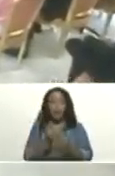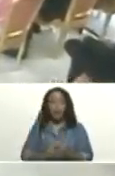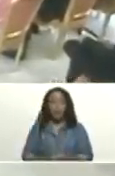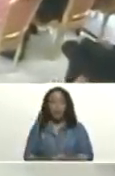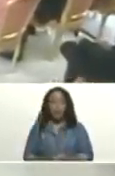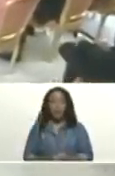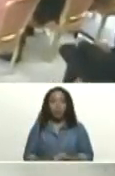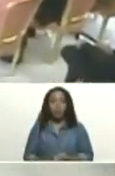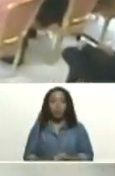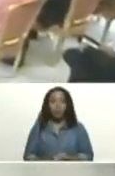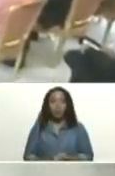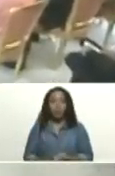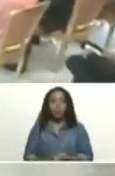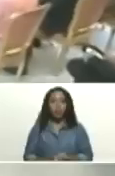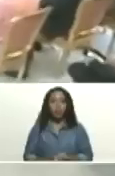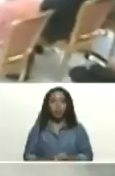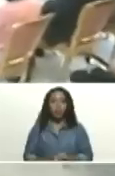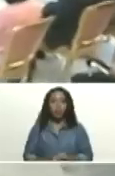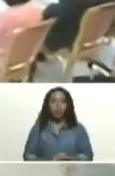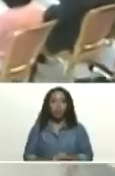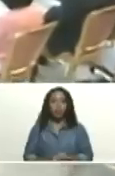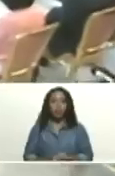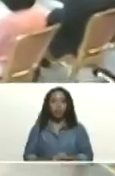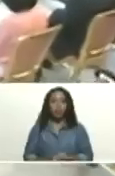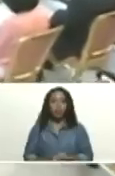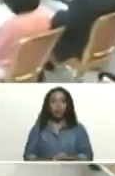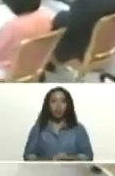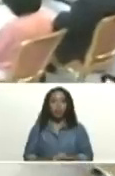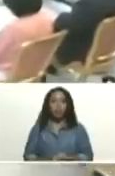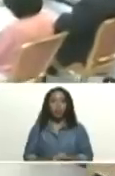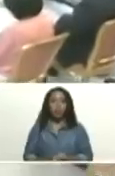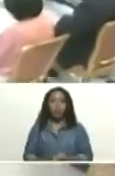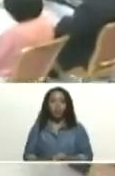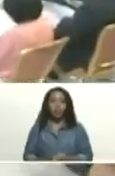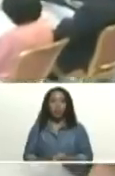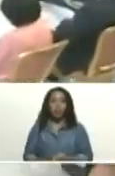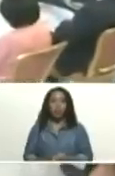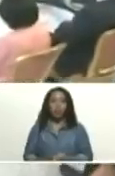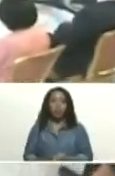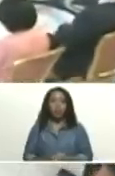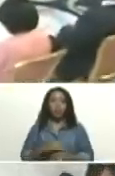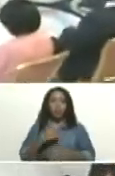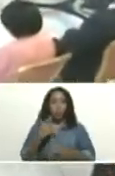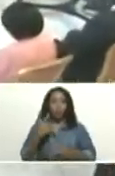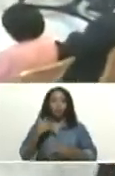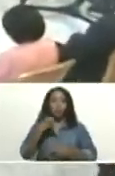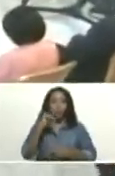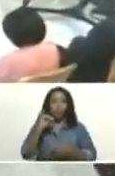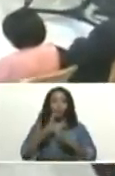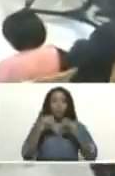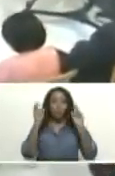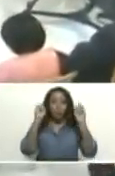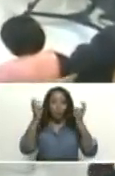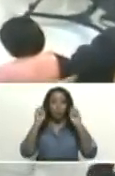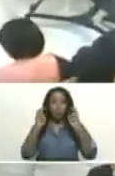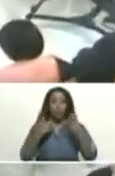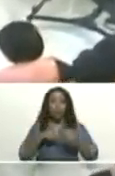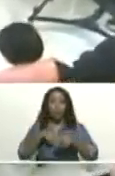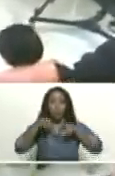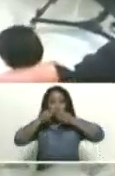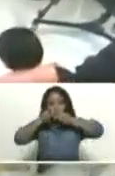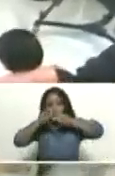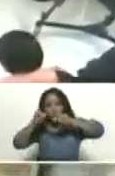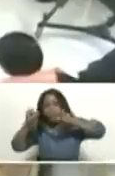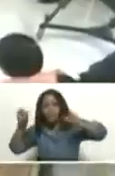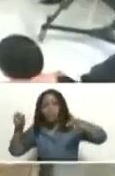la indignación al conocerse de todos los casos que hemos investigado.